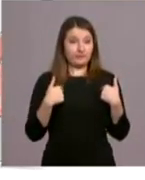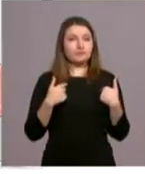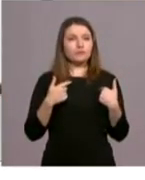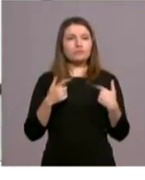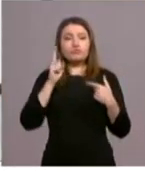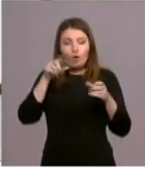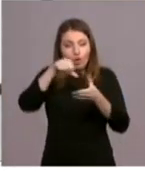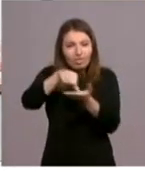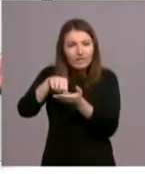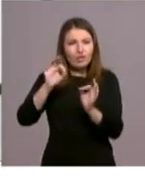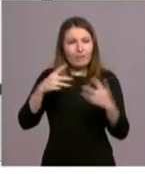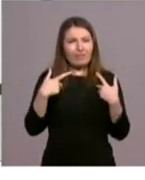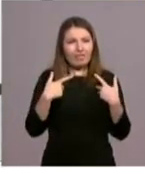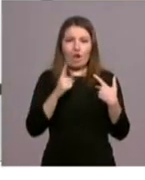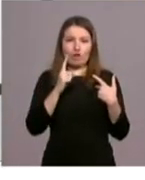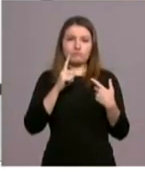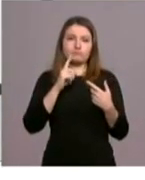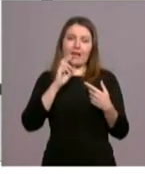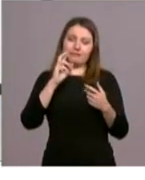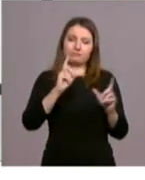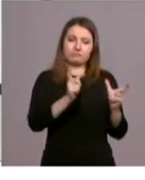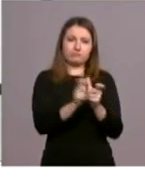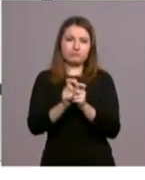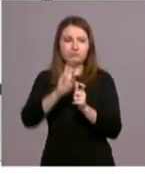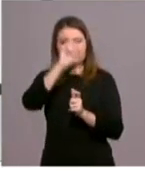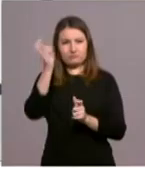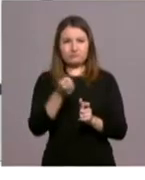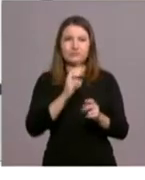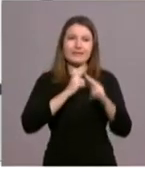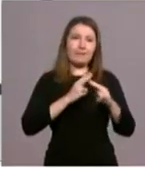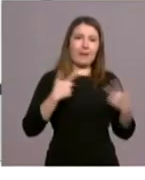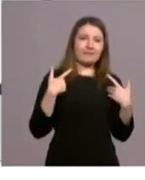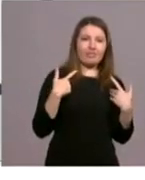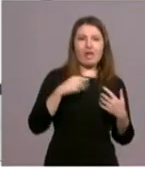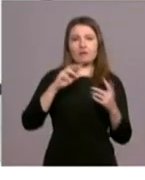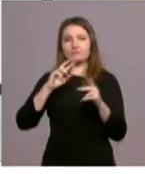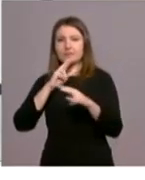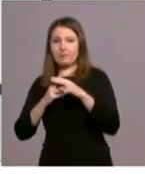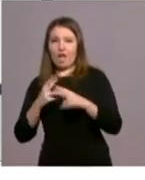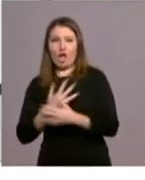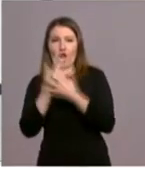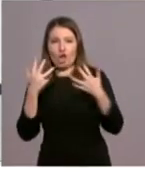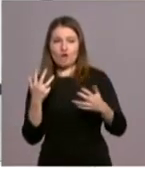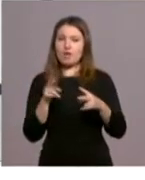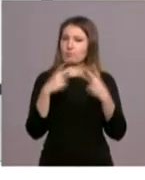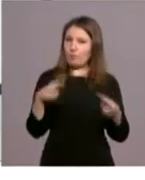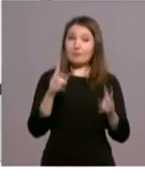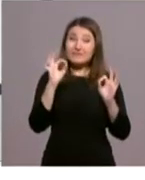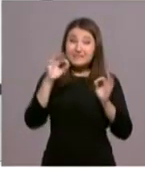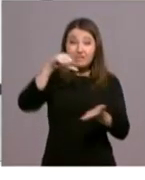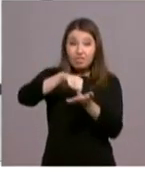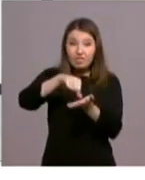también de Gloria, que llamamos asesor de todas esas hermandades. Pero bueno, el caso es que especialmente estas del centro de Madrid, pues tienen una vida